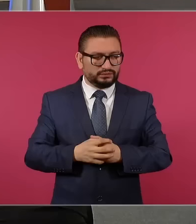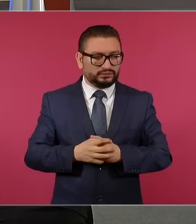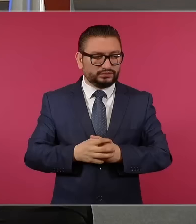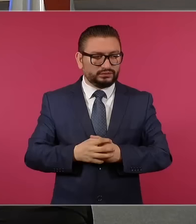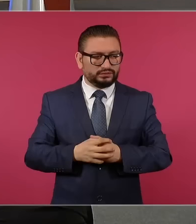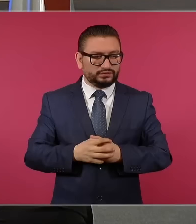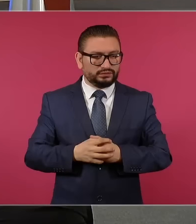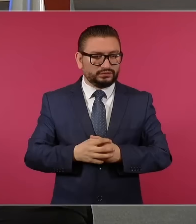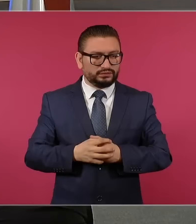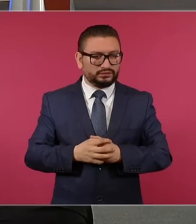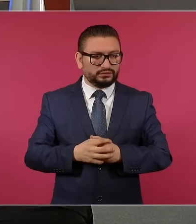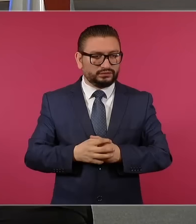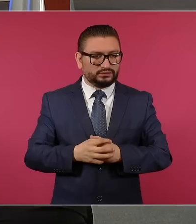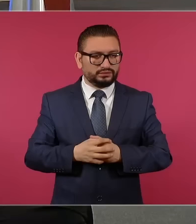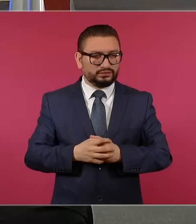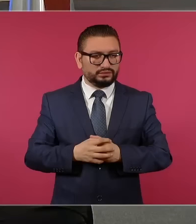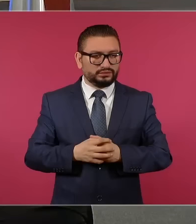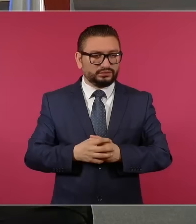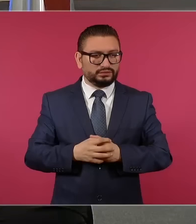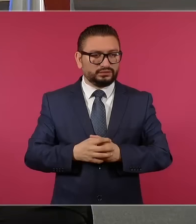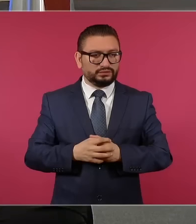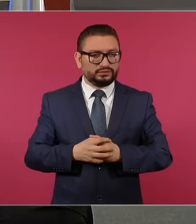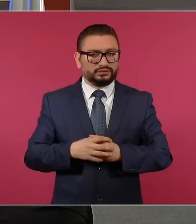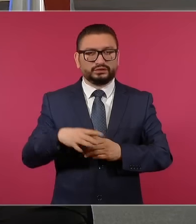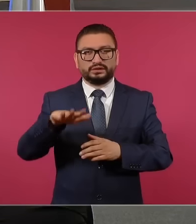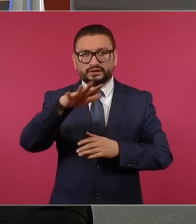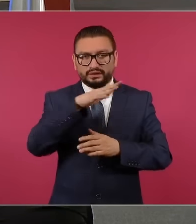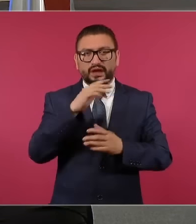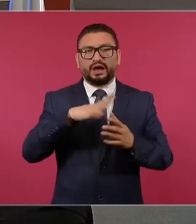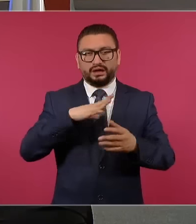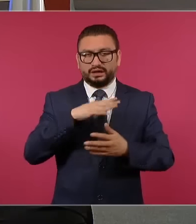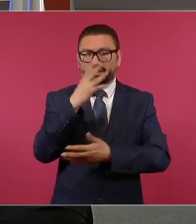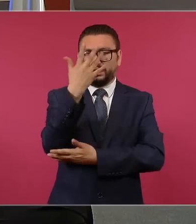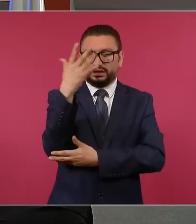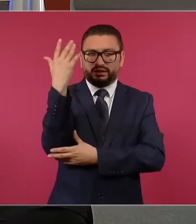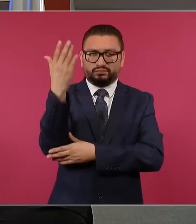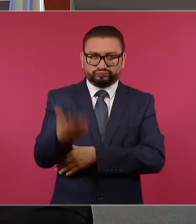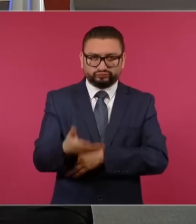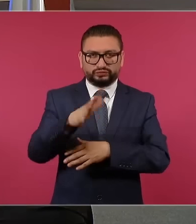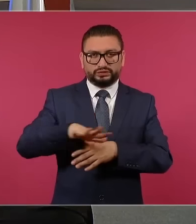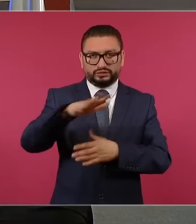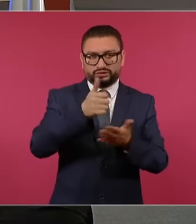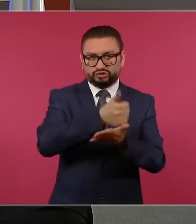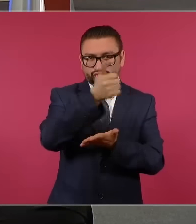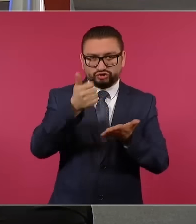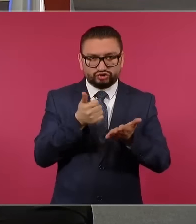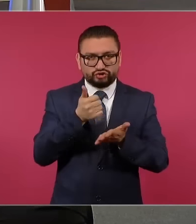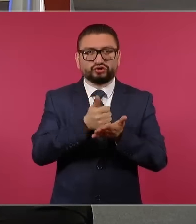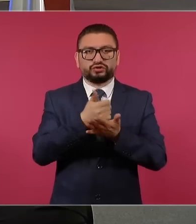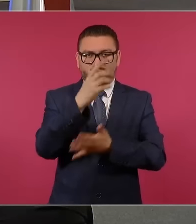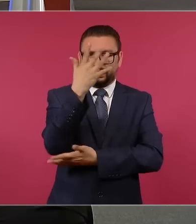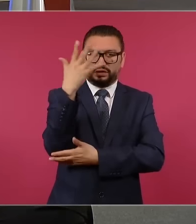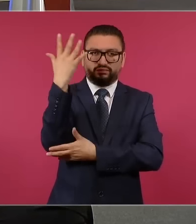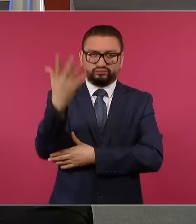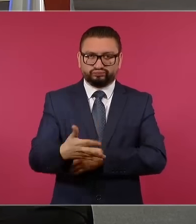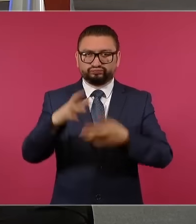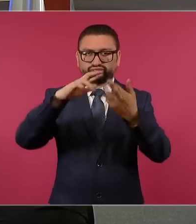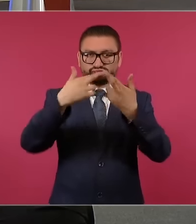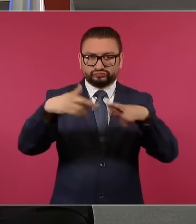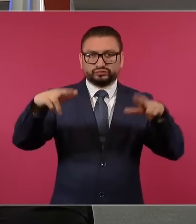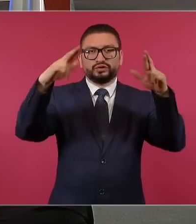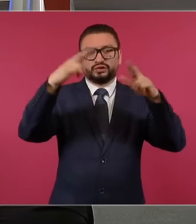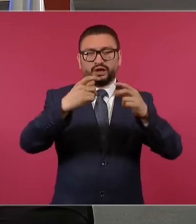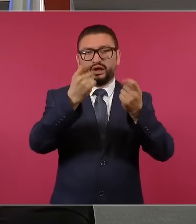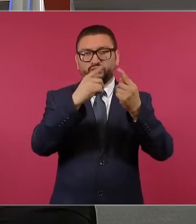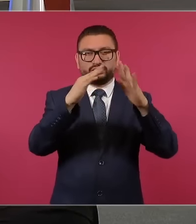Chacujil y Atumal, que pasó cerca este fenómeno, árboles caídos. En la ciudad en general, árboles caídos, cables, techos de